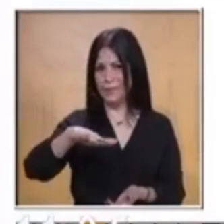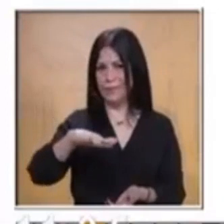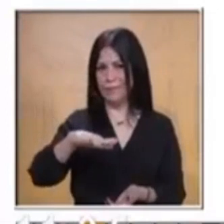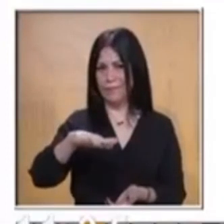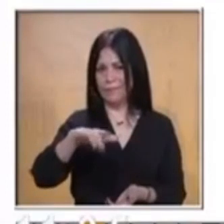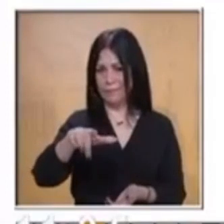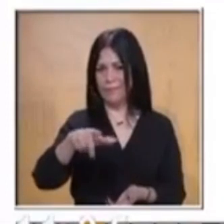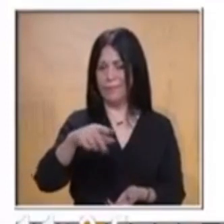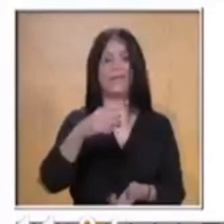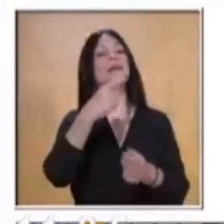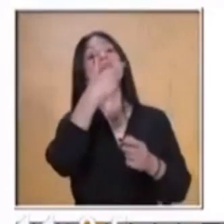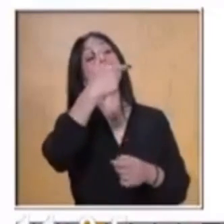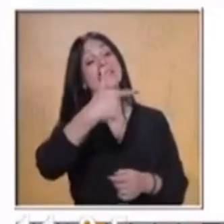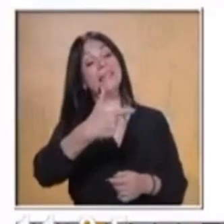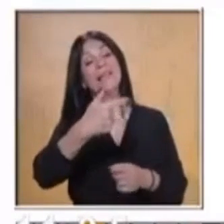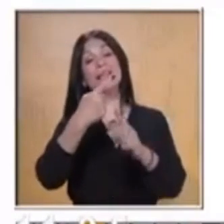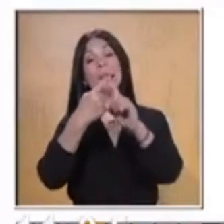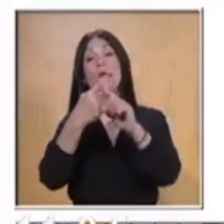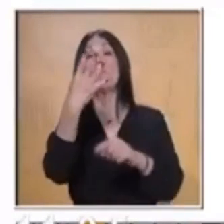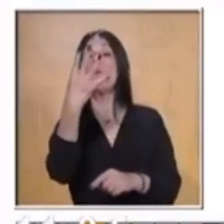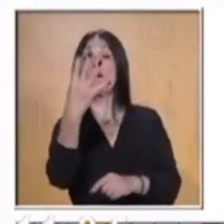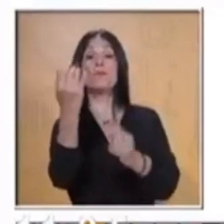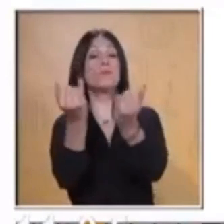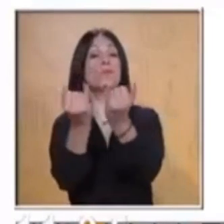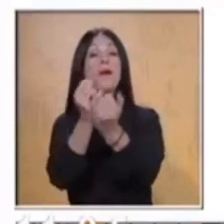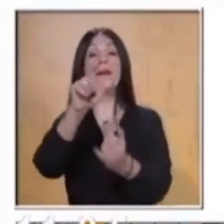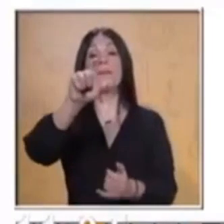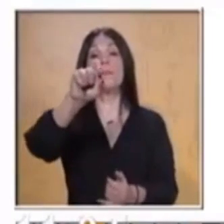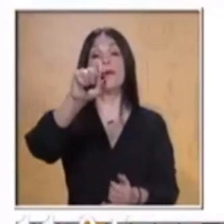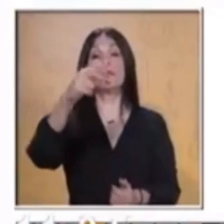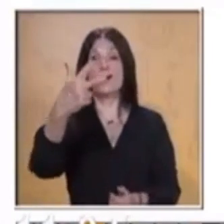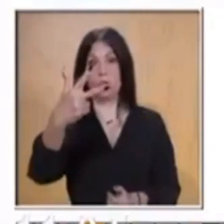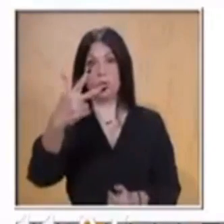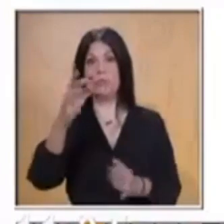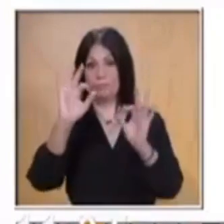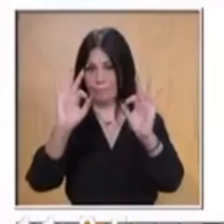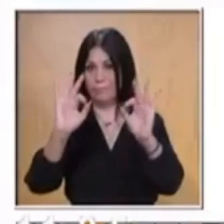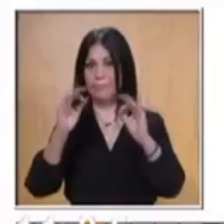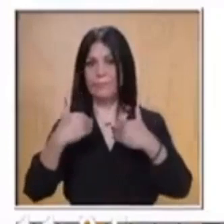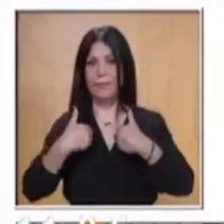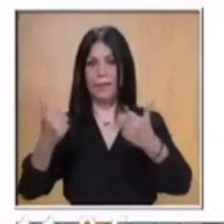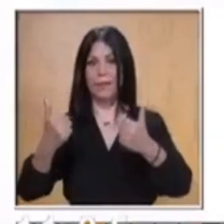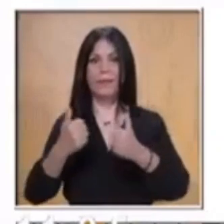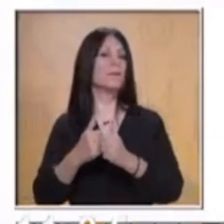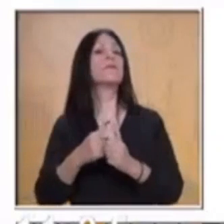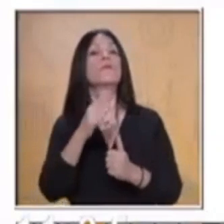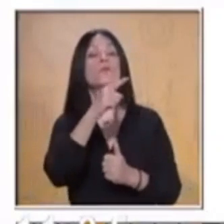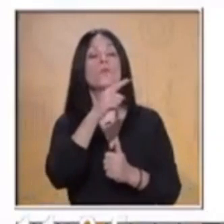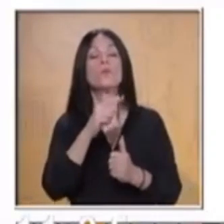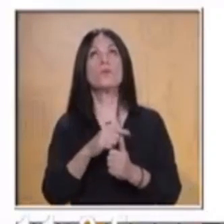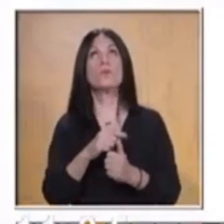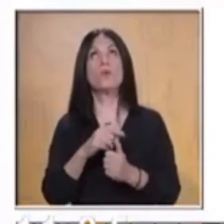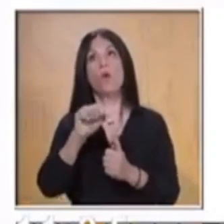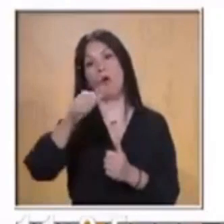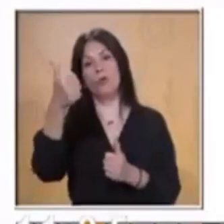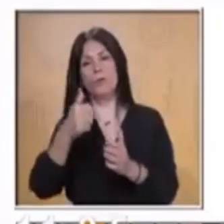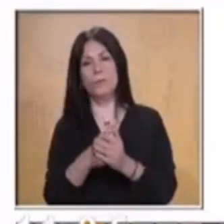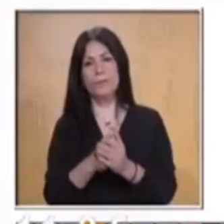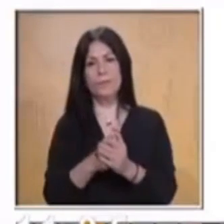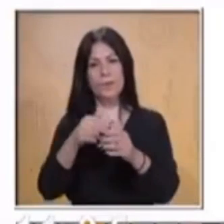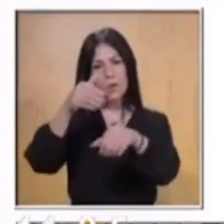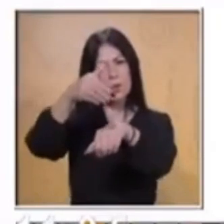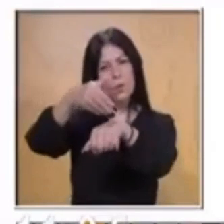7 por 4 nos da 28. 28, muy bien. Y por último, profesor Jaime. El número